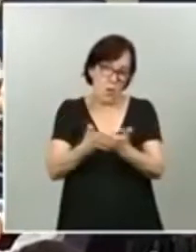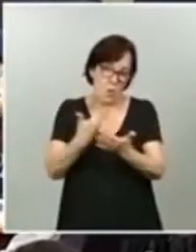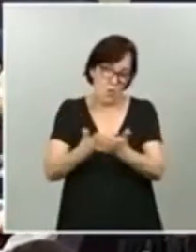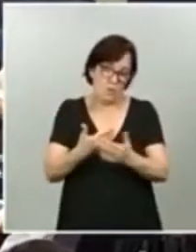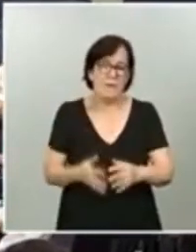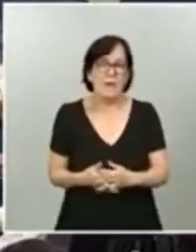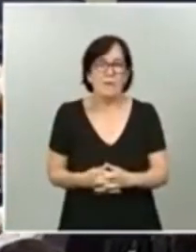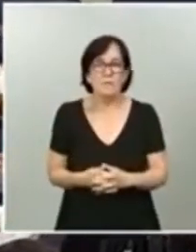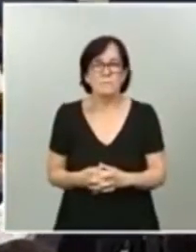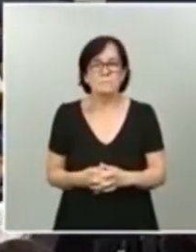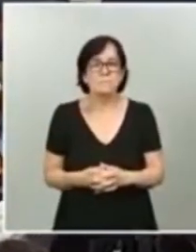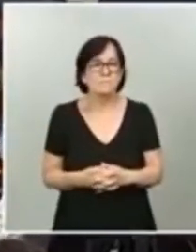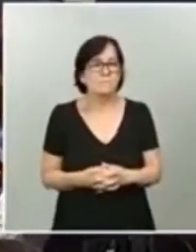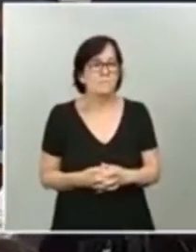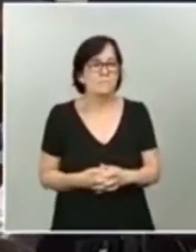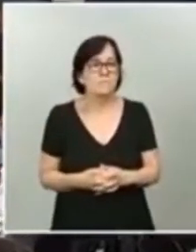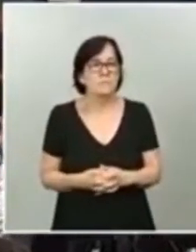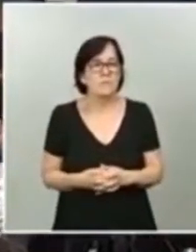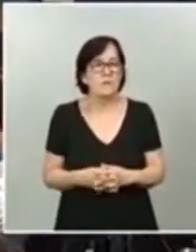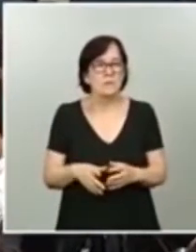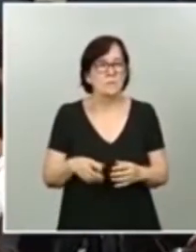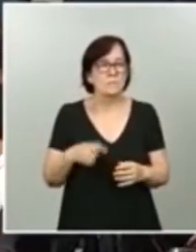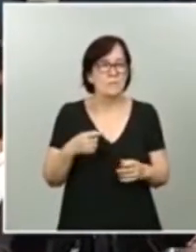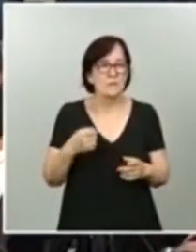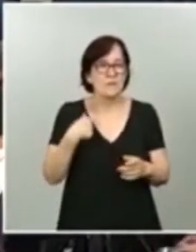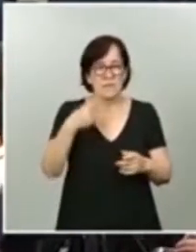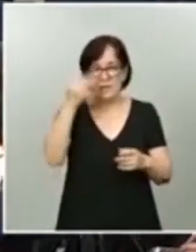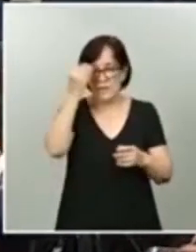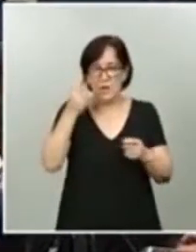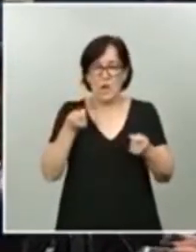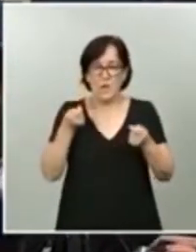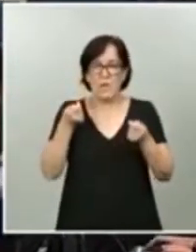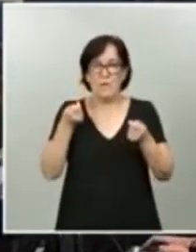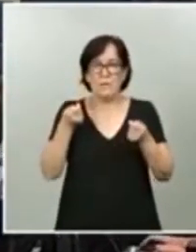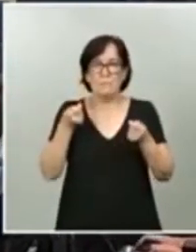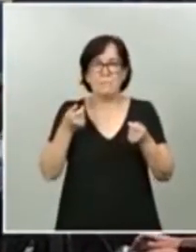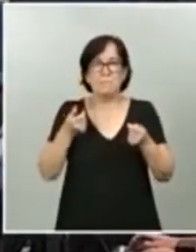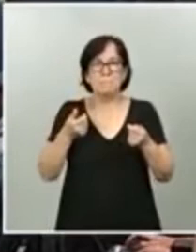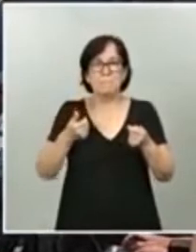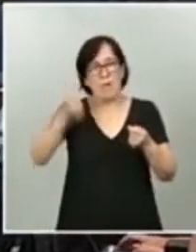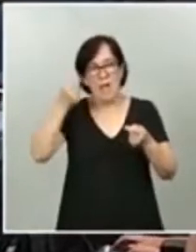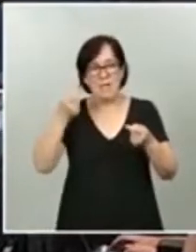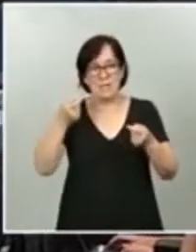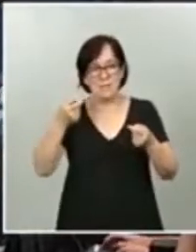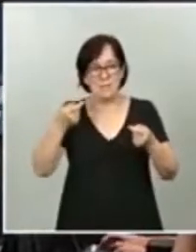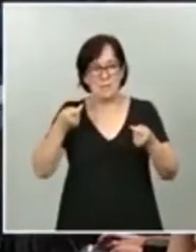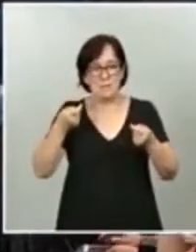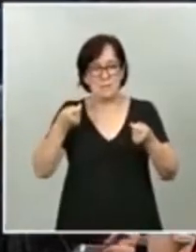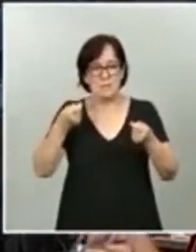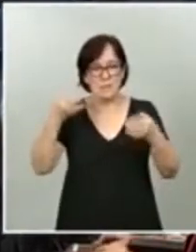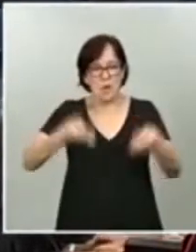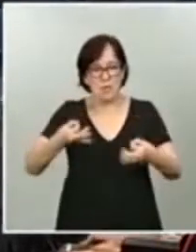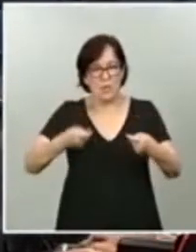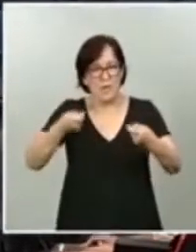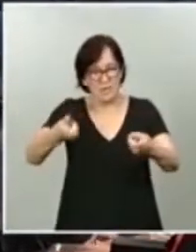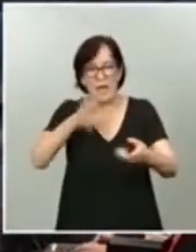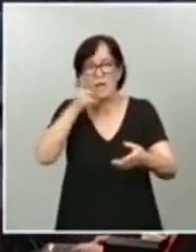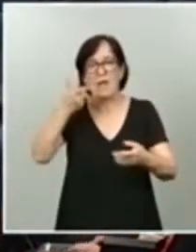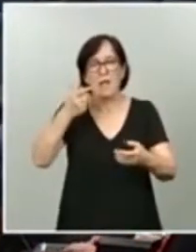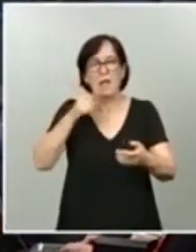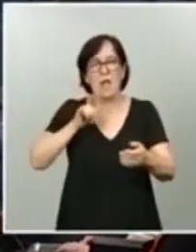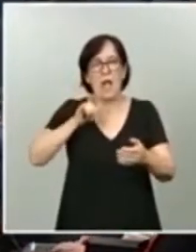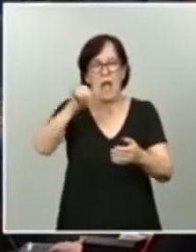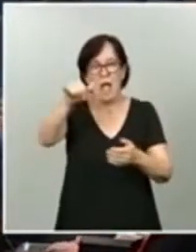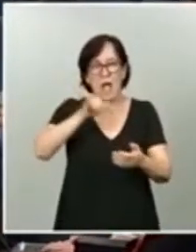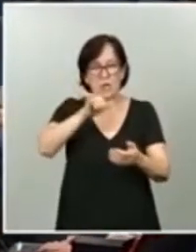Creo que esto da más seguridad a los aeropuertos y, por lo tanto, damos un paso más allá de lo que